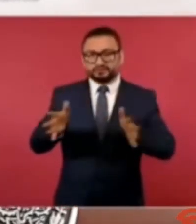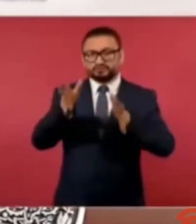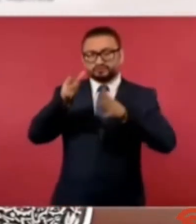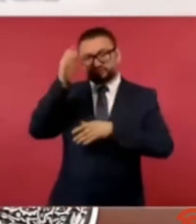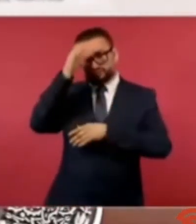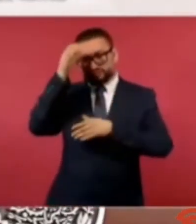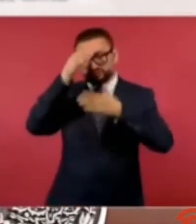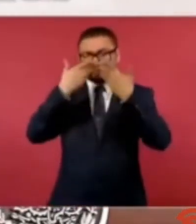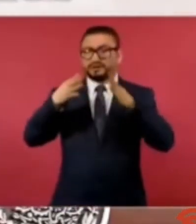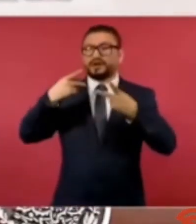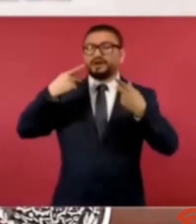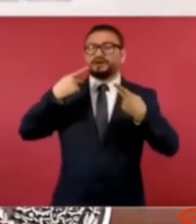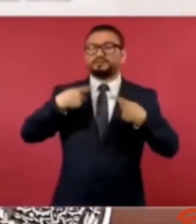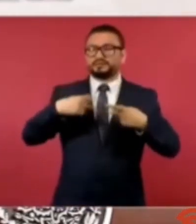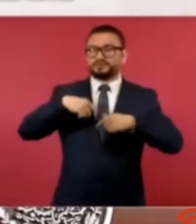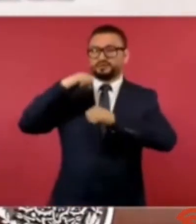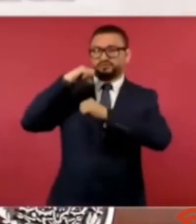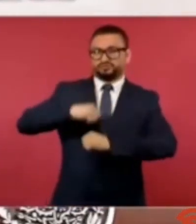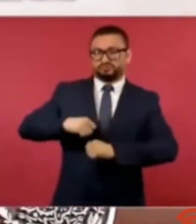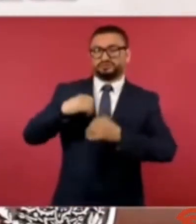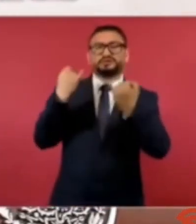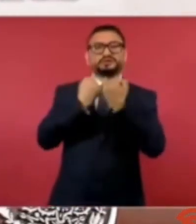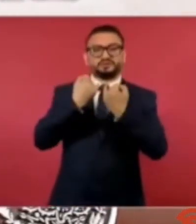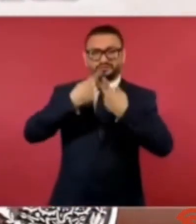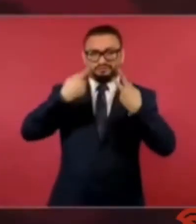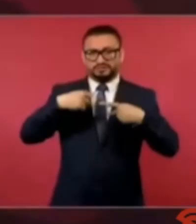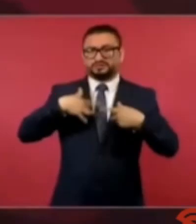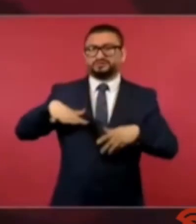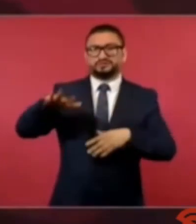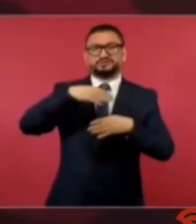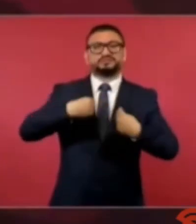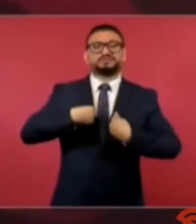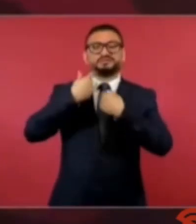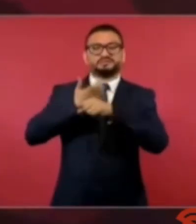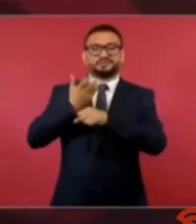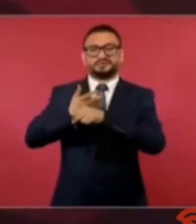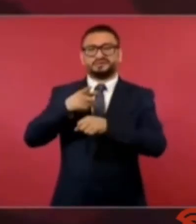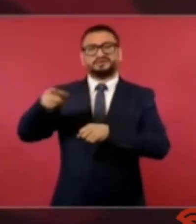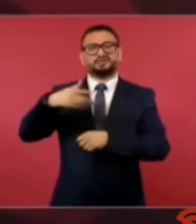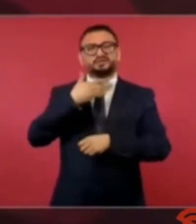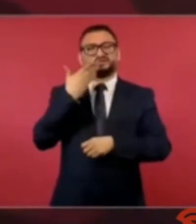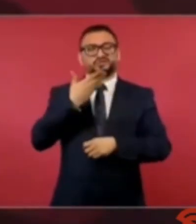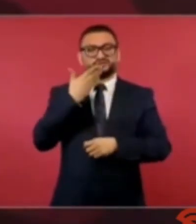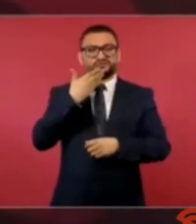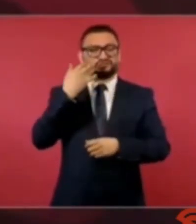autoridades los mismos ciudadanos de Estados Unidos que tenían una postura